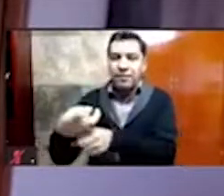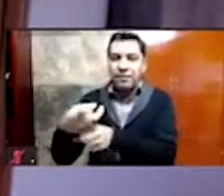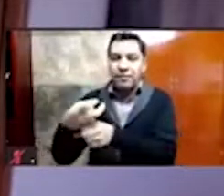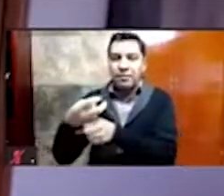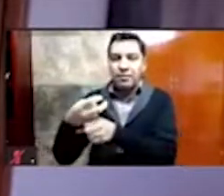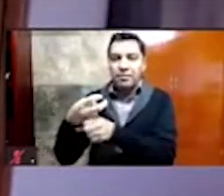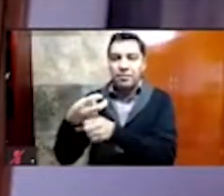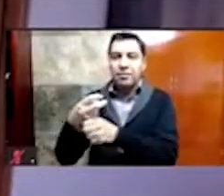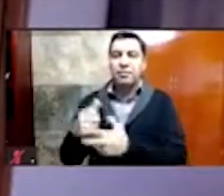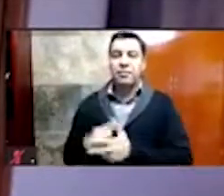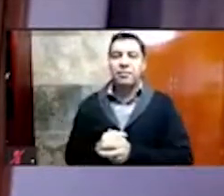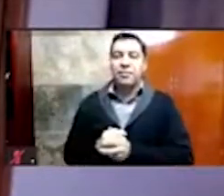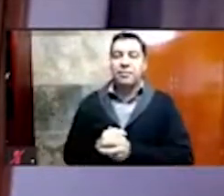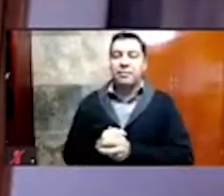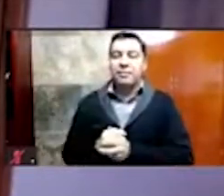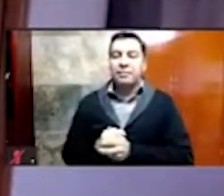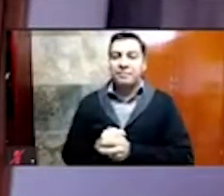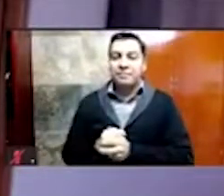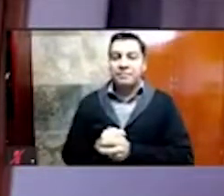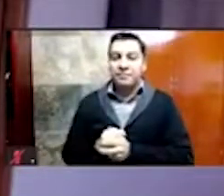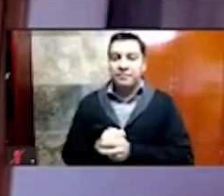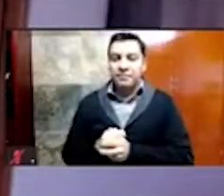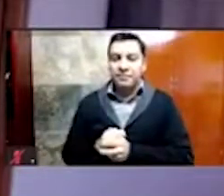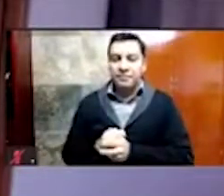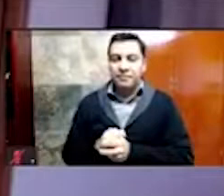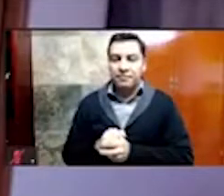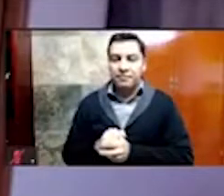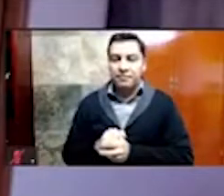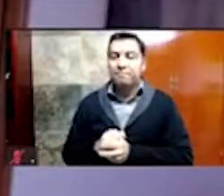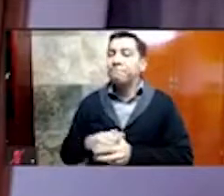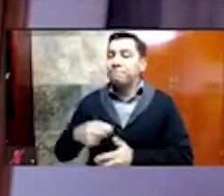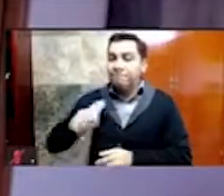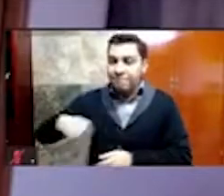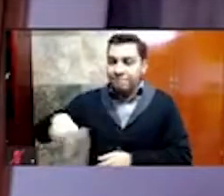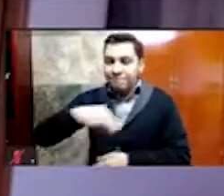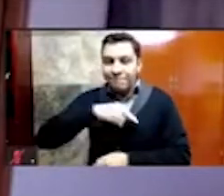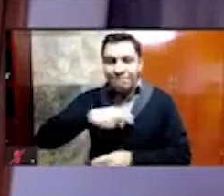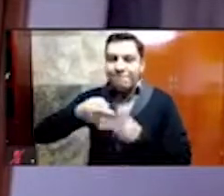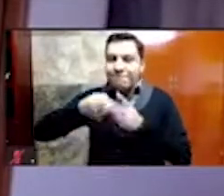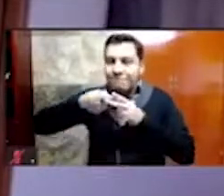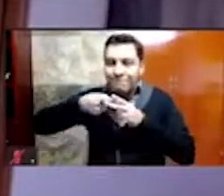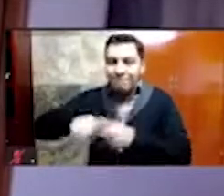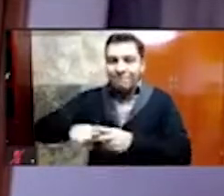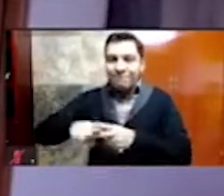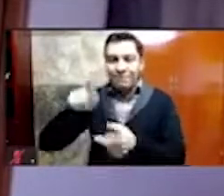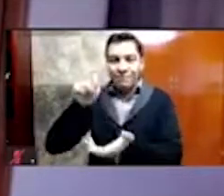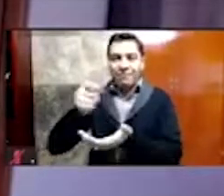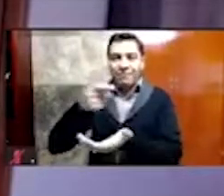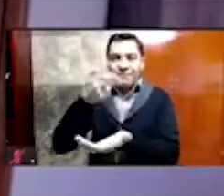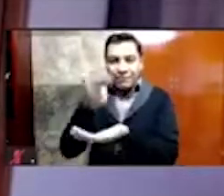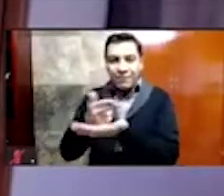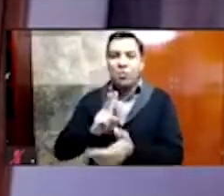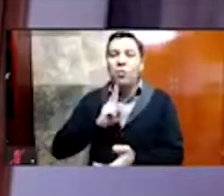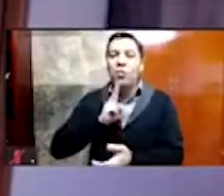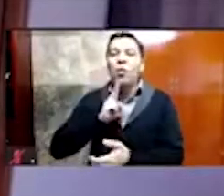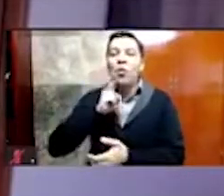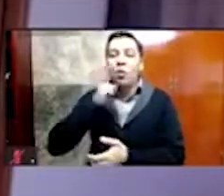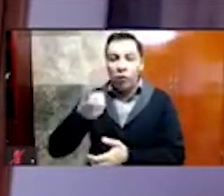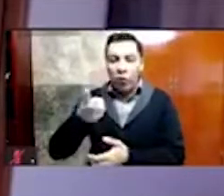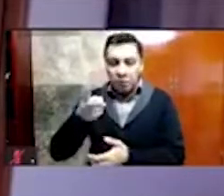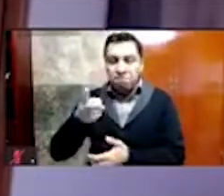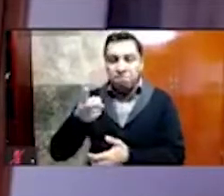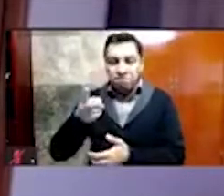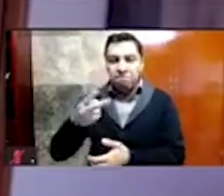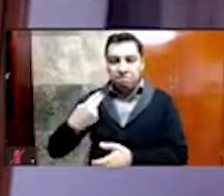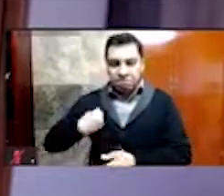transmite este evento, el comienzo de este evento Voces Tenochtitlán. Nos hemos